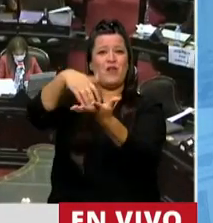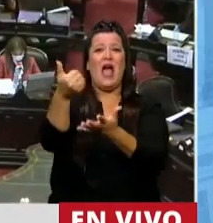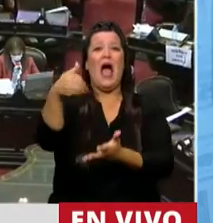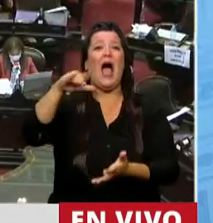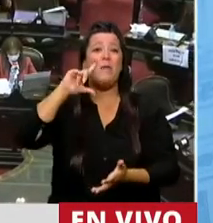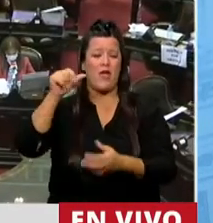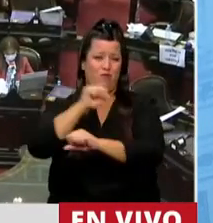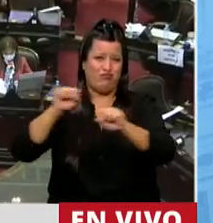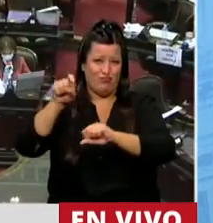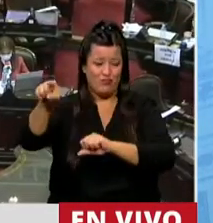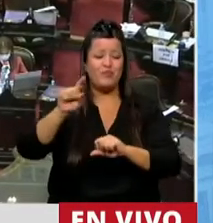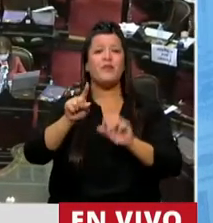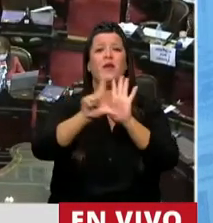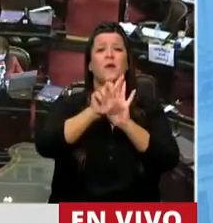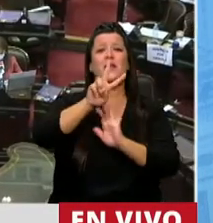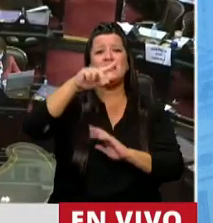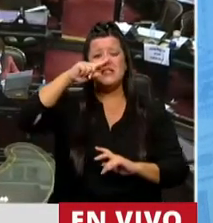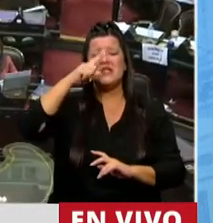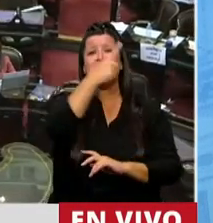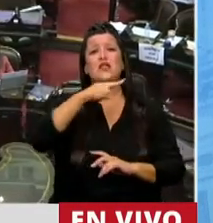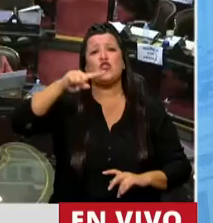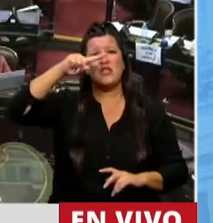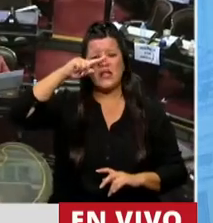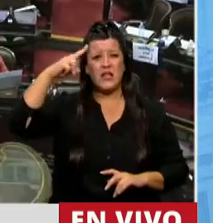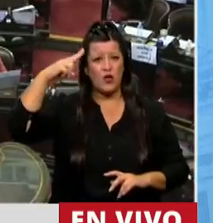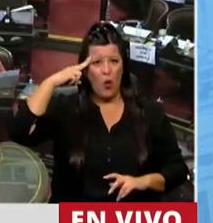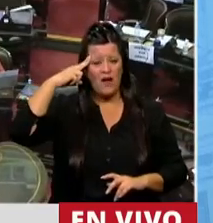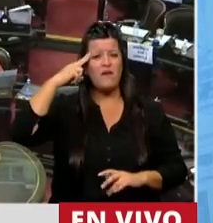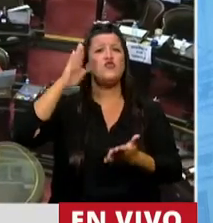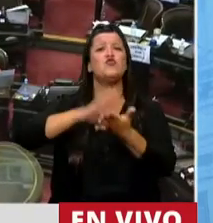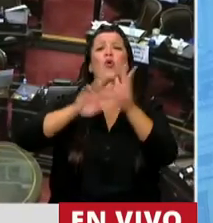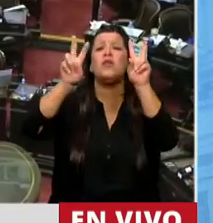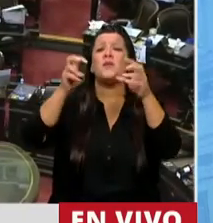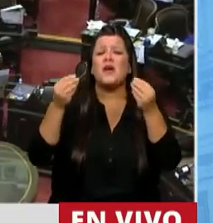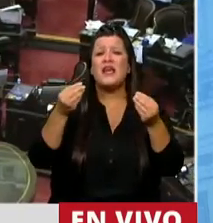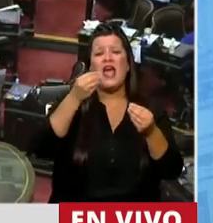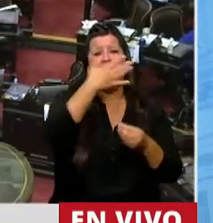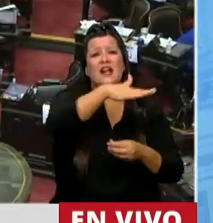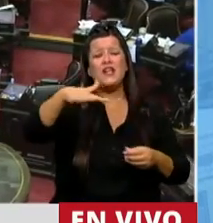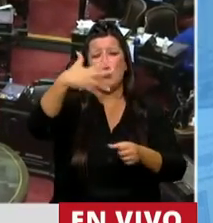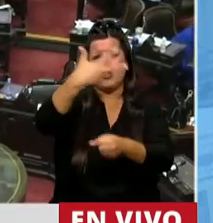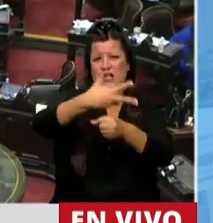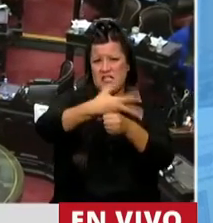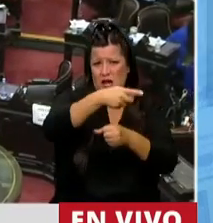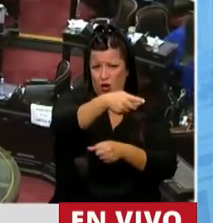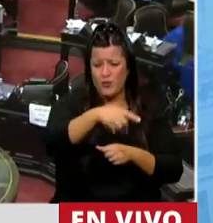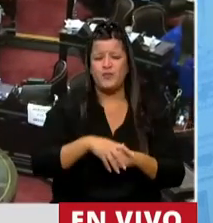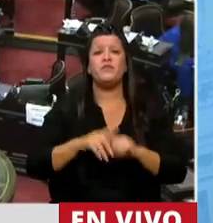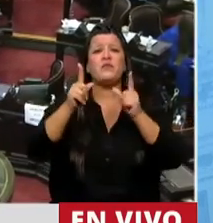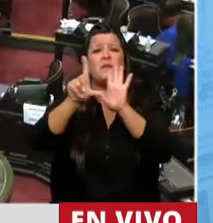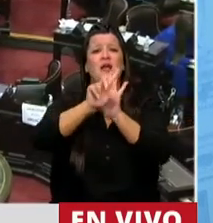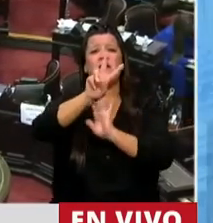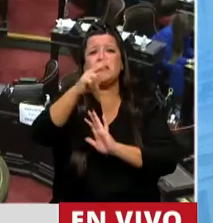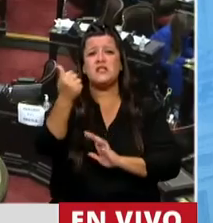la ley 27.179, que remite a lo que pasó en Río Tercero, la ley